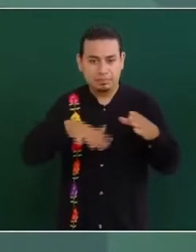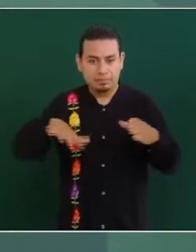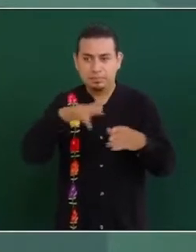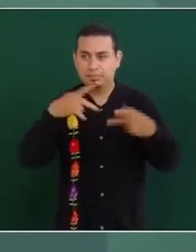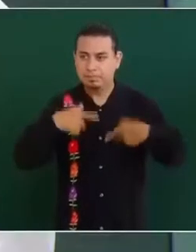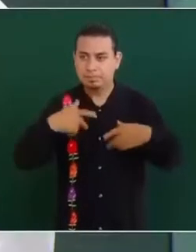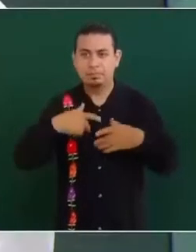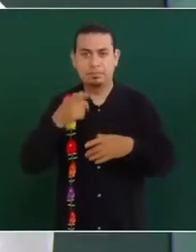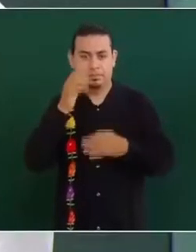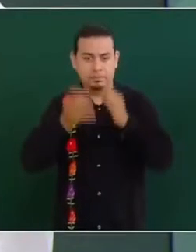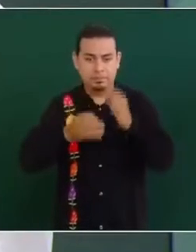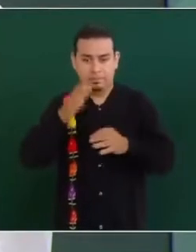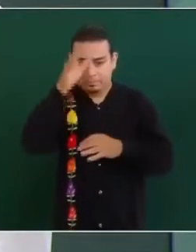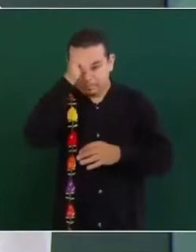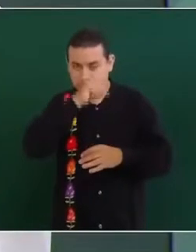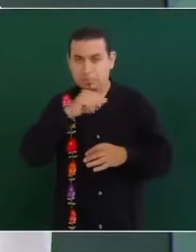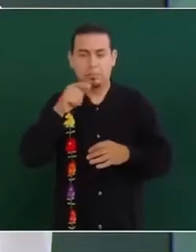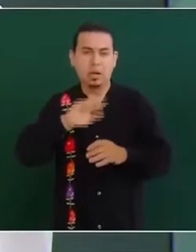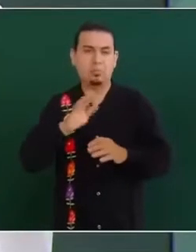votos?